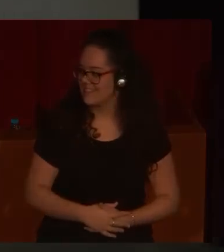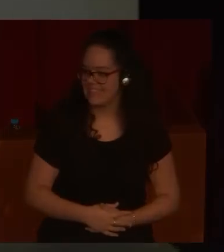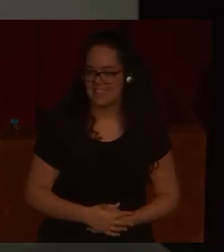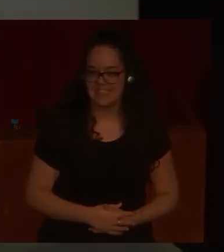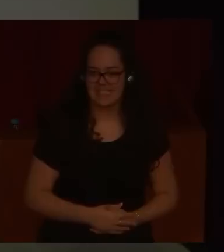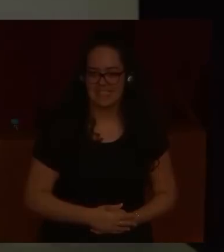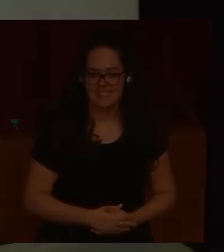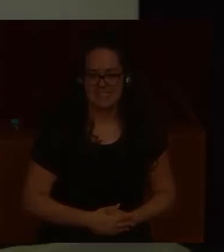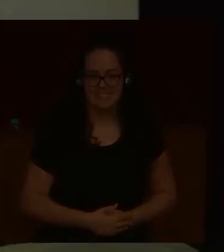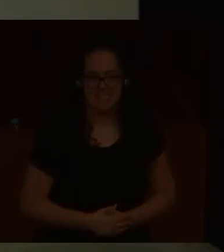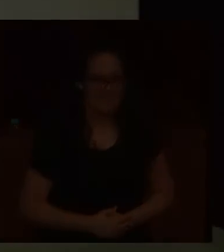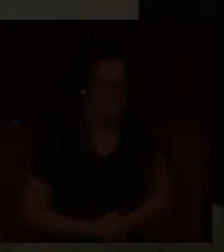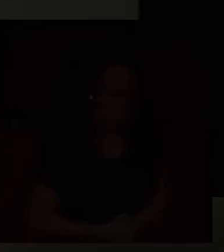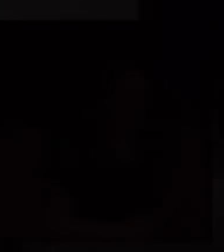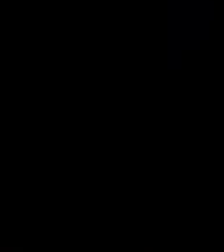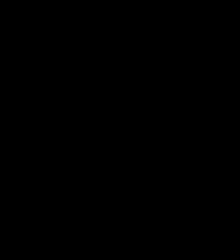aplausos